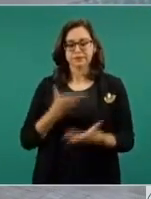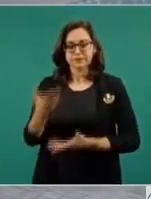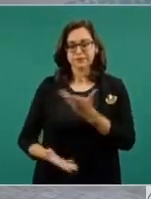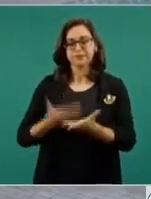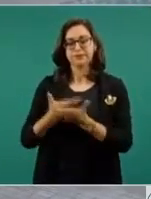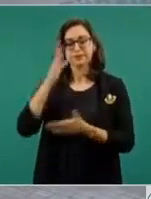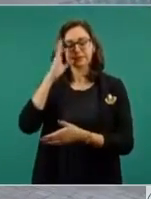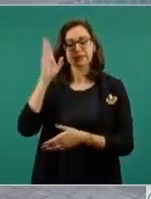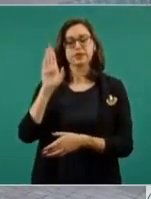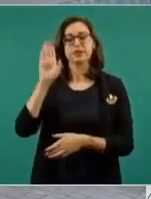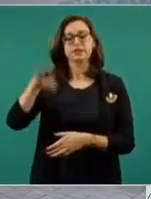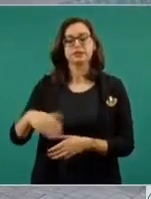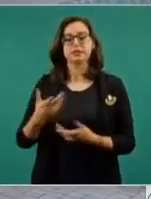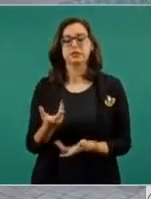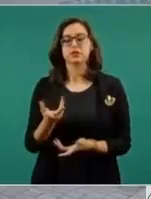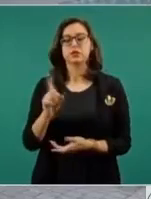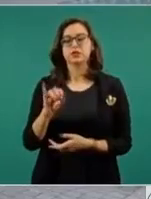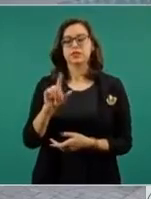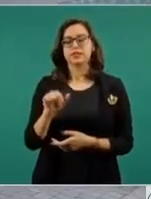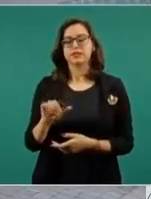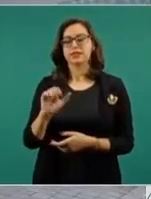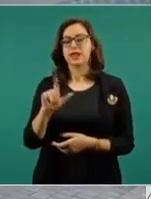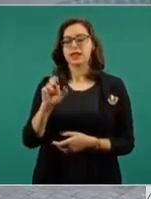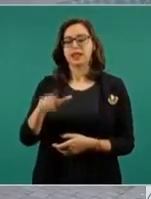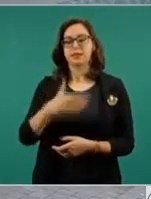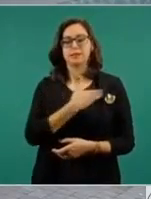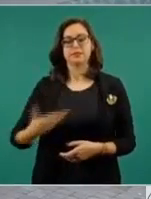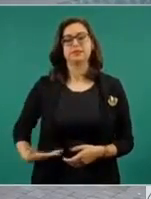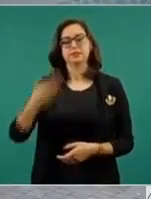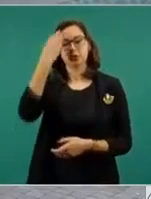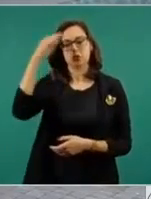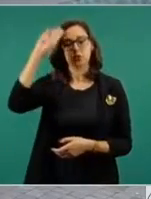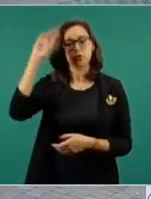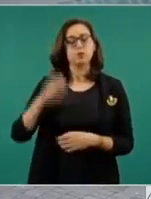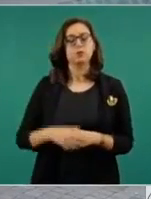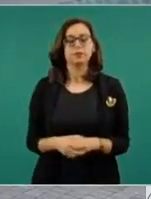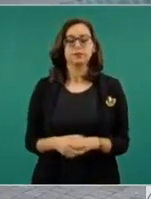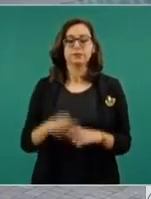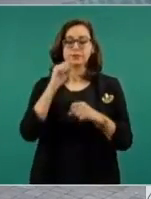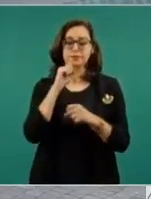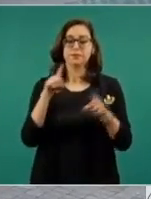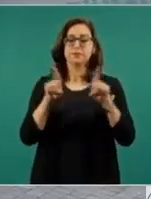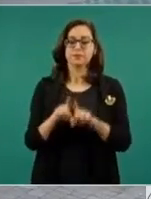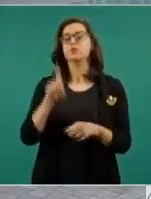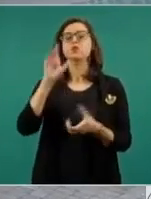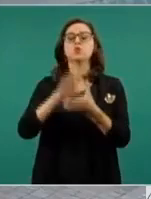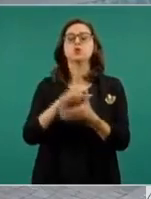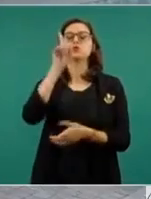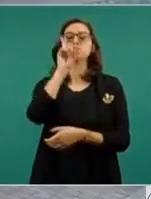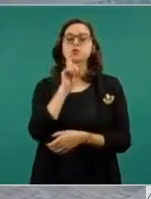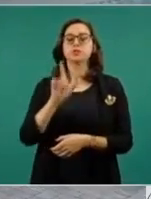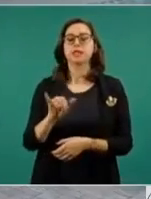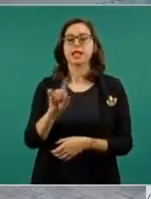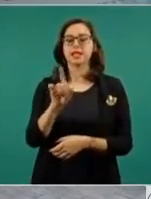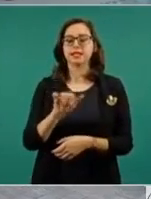Bermúdez, Presidente de la República de Cuba. Señora Liz Cuesta Peraza, esposa del Presidente